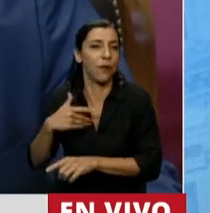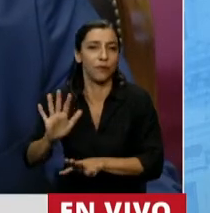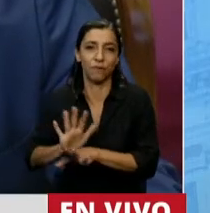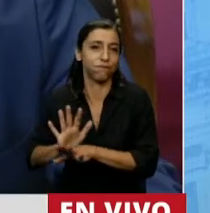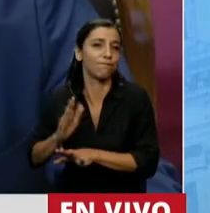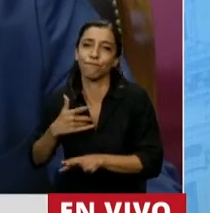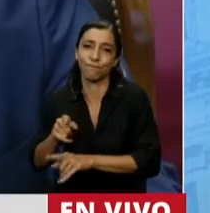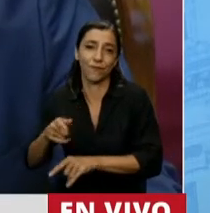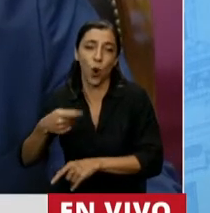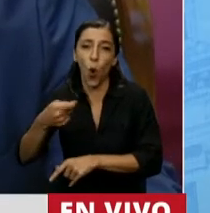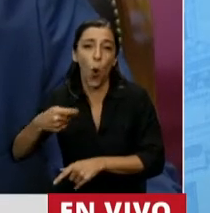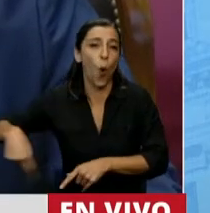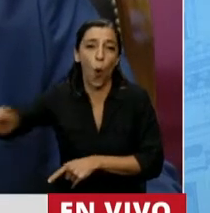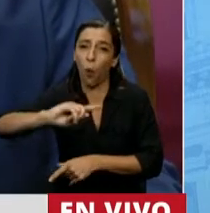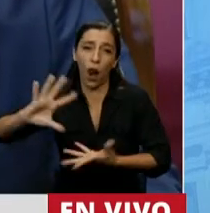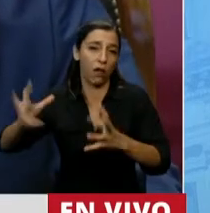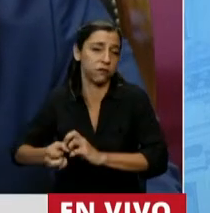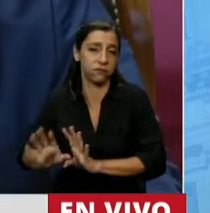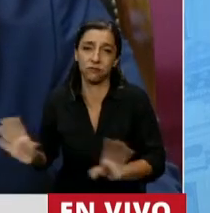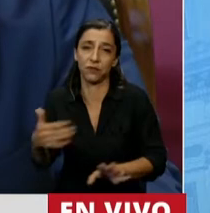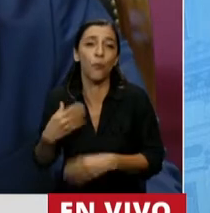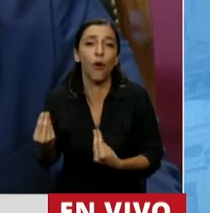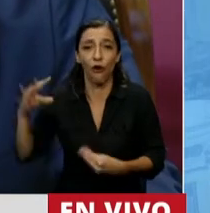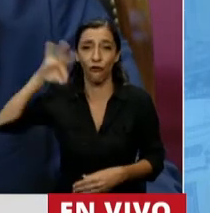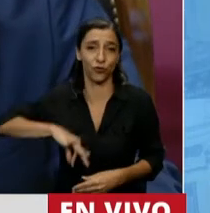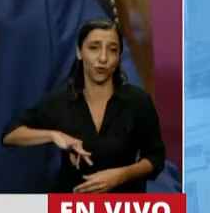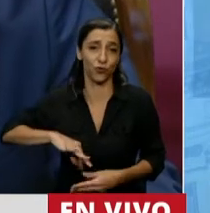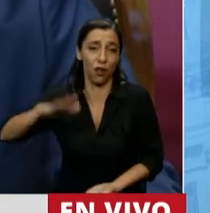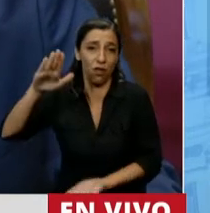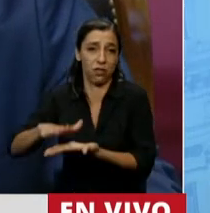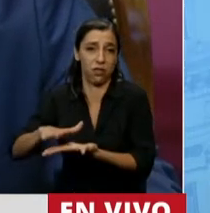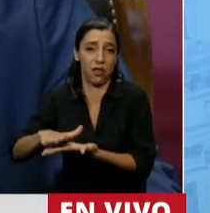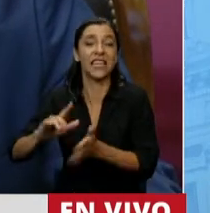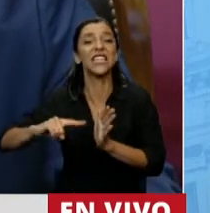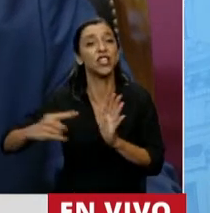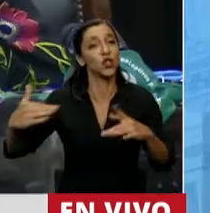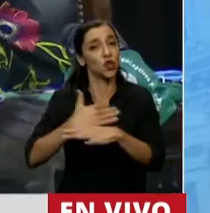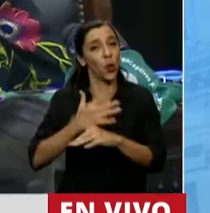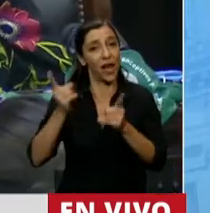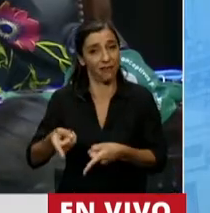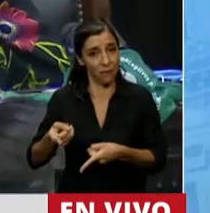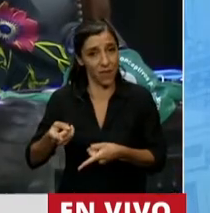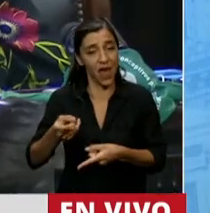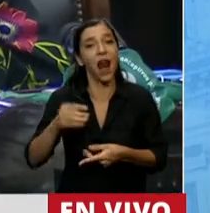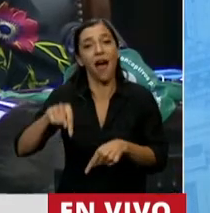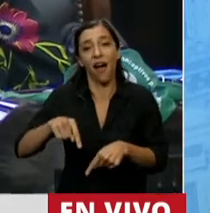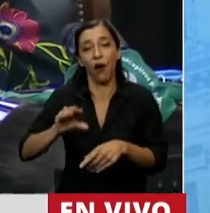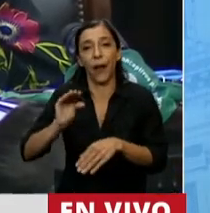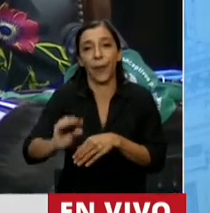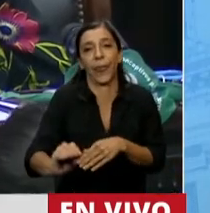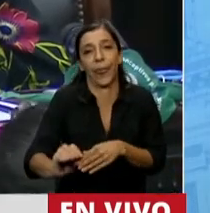Buenos Aires, despojándolo a los jubilados de sus haberes y a la Ciudad Autónoma de Buenos Aires de los recursos de todos los gobiernos.